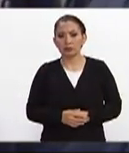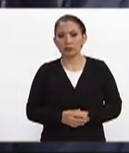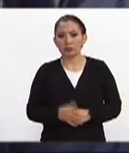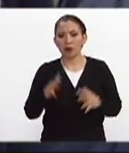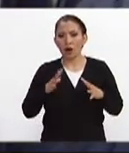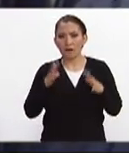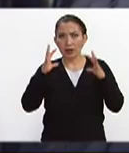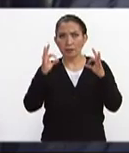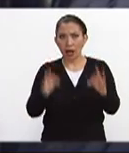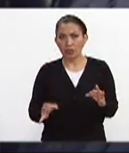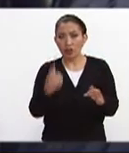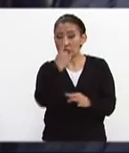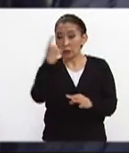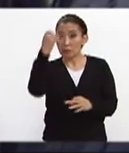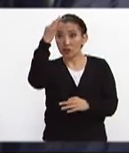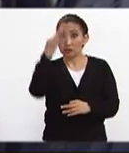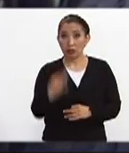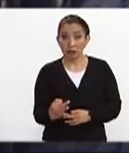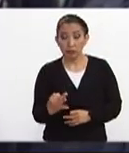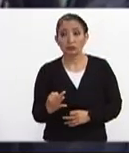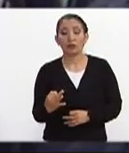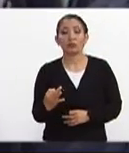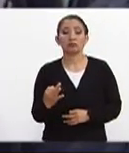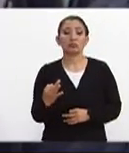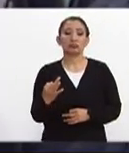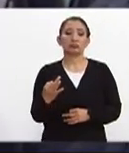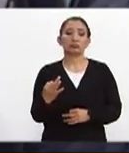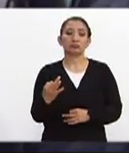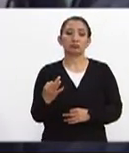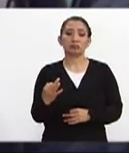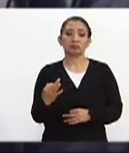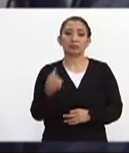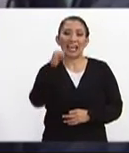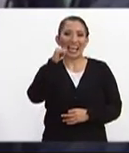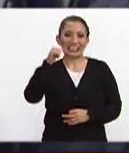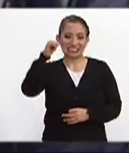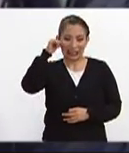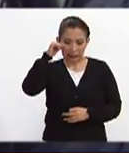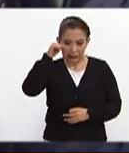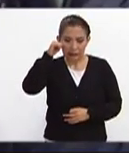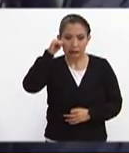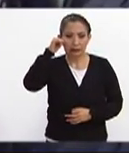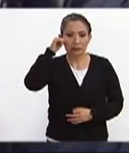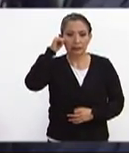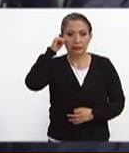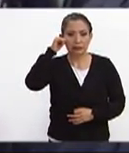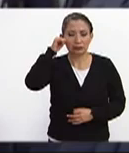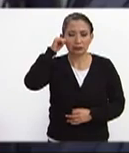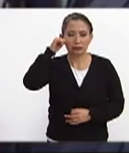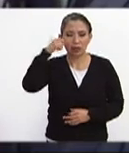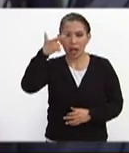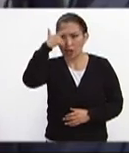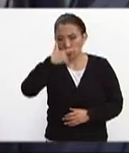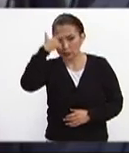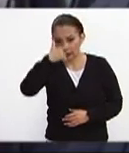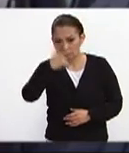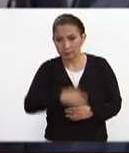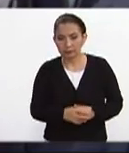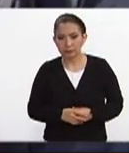confirmado ya digamos al 100% el día de ayer en la noche